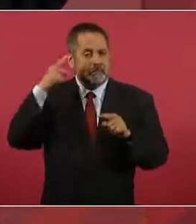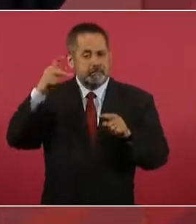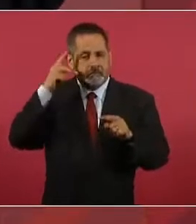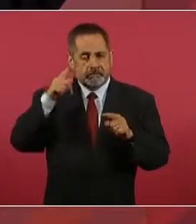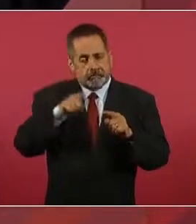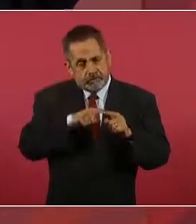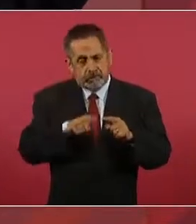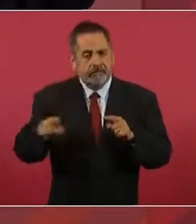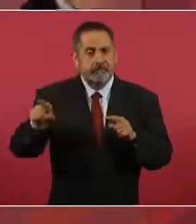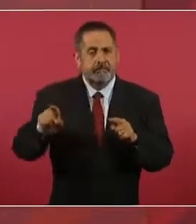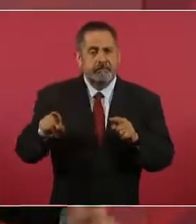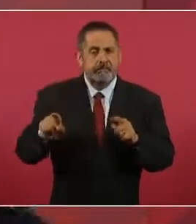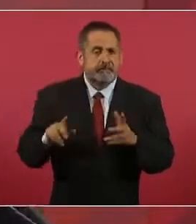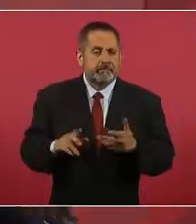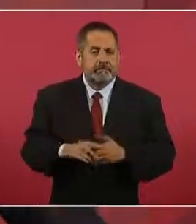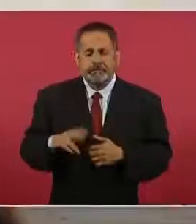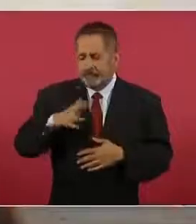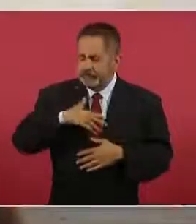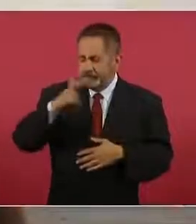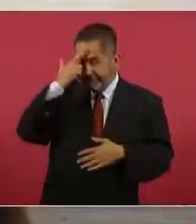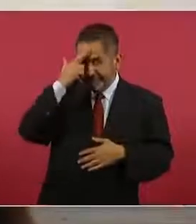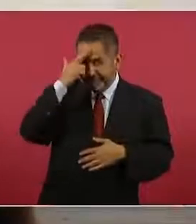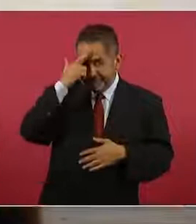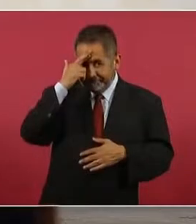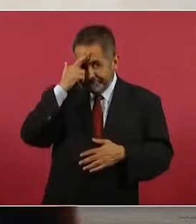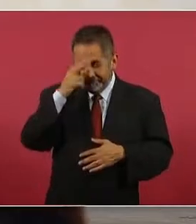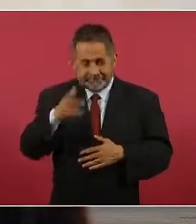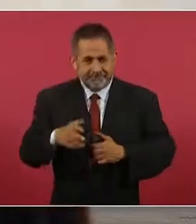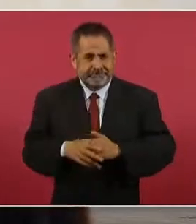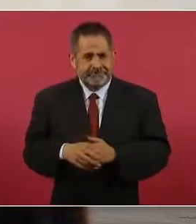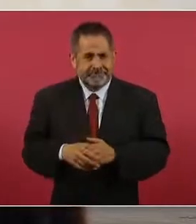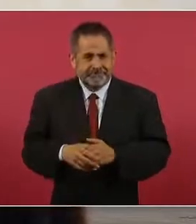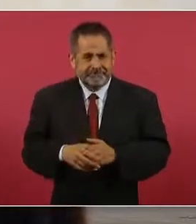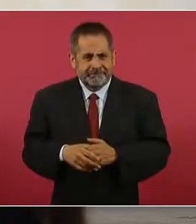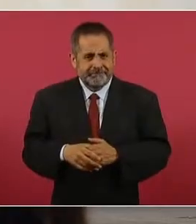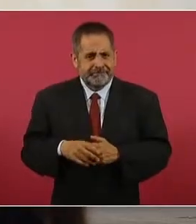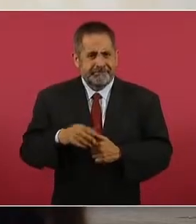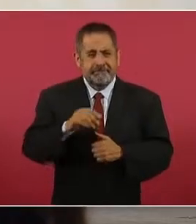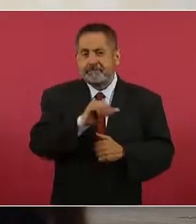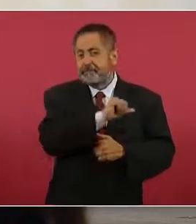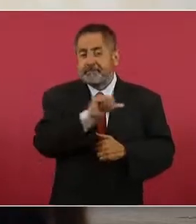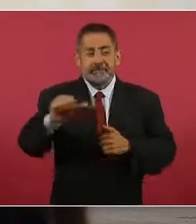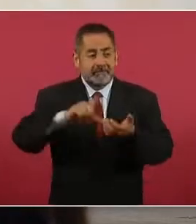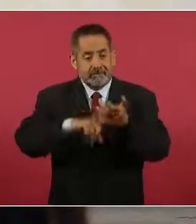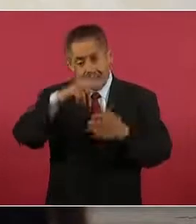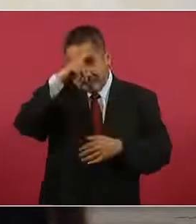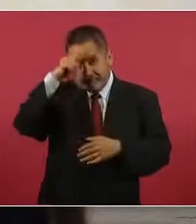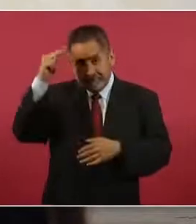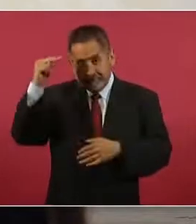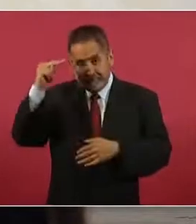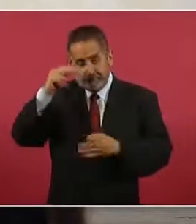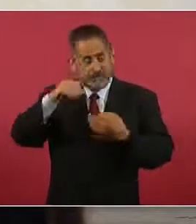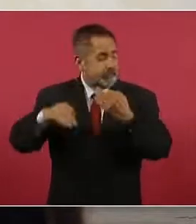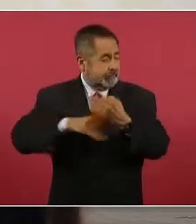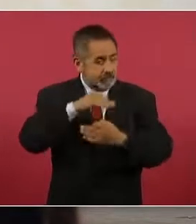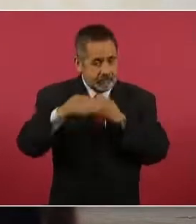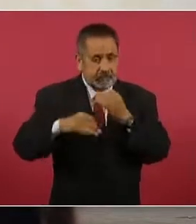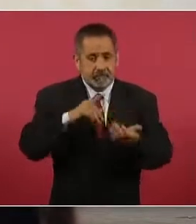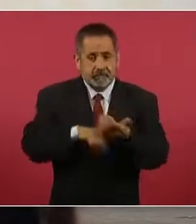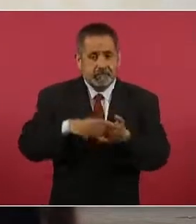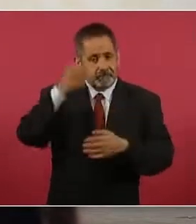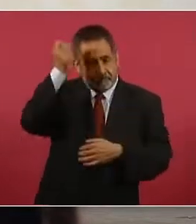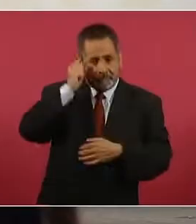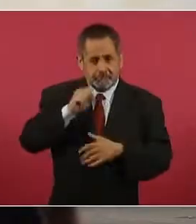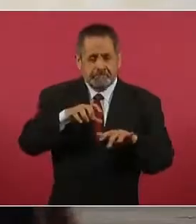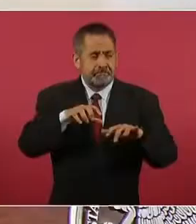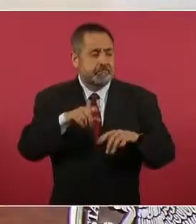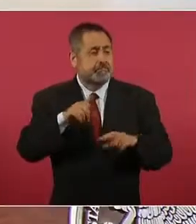me acuerdo que todas las de Nayarit, todas las de Sinaloa, todas